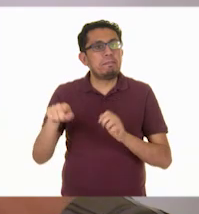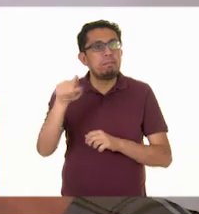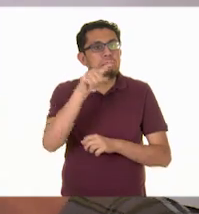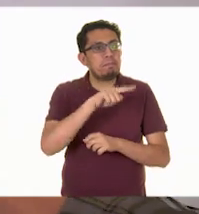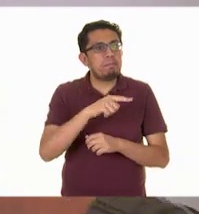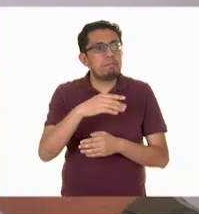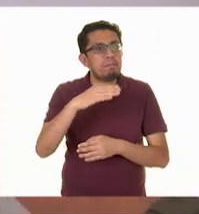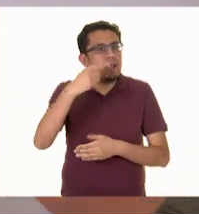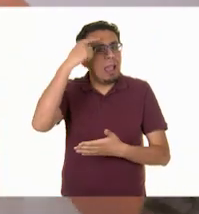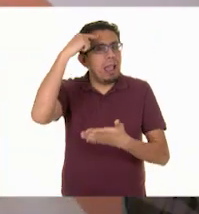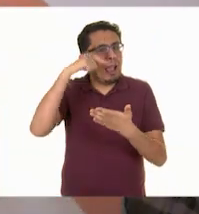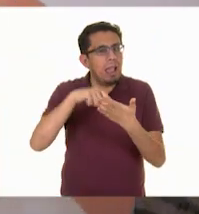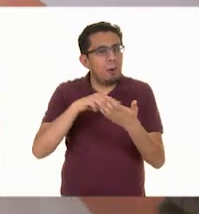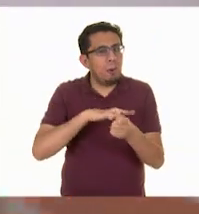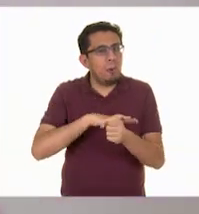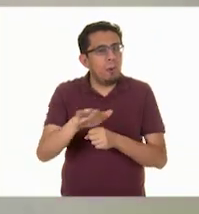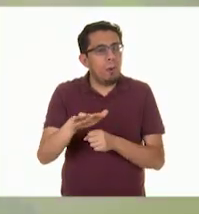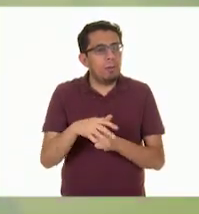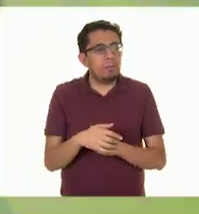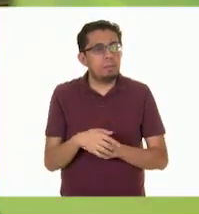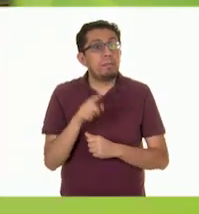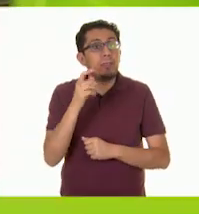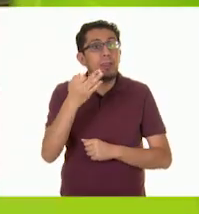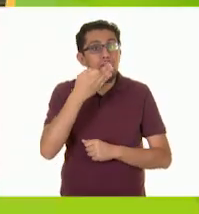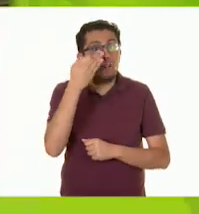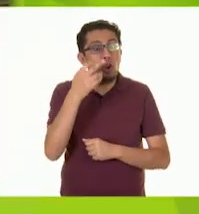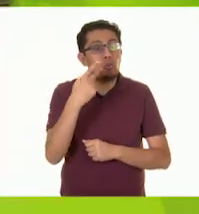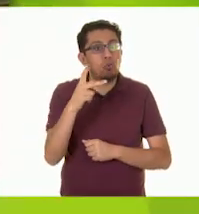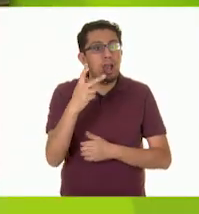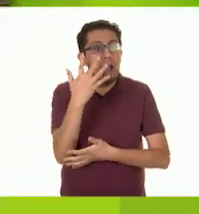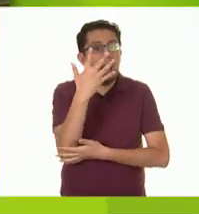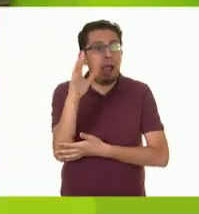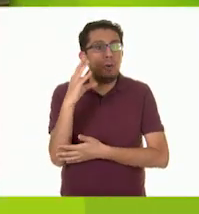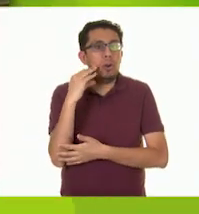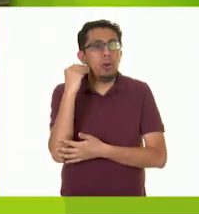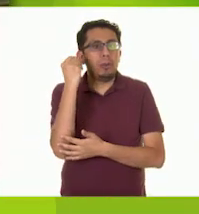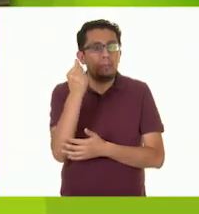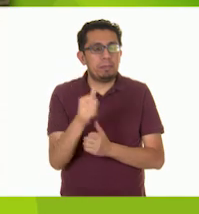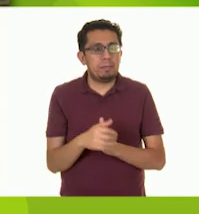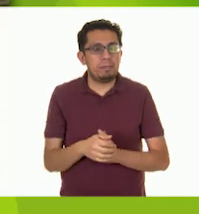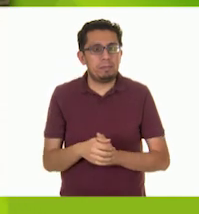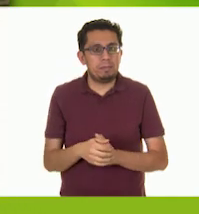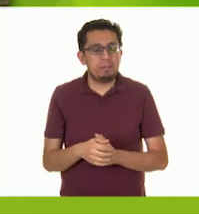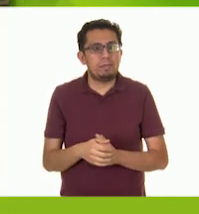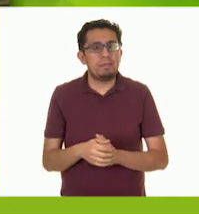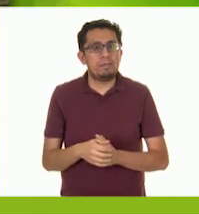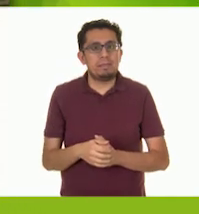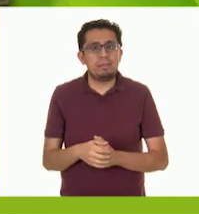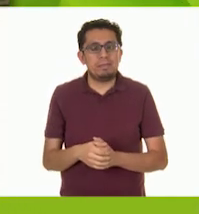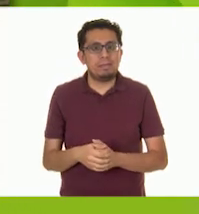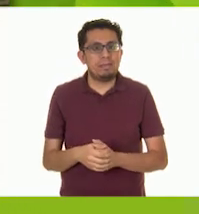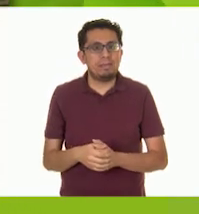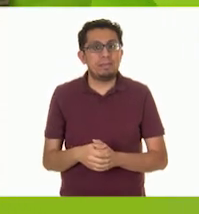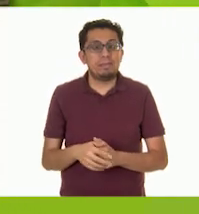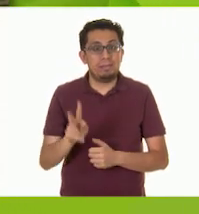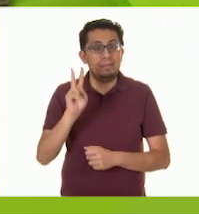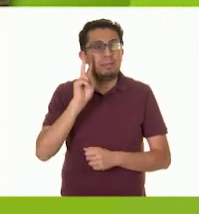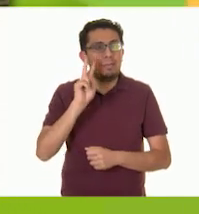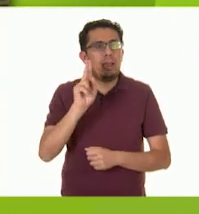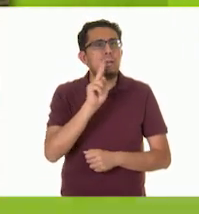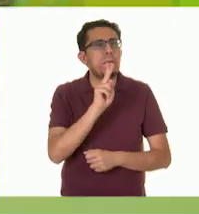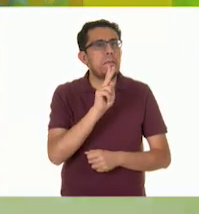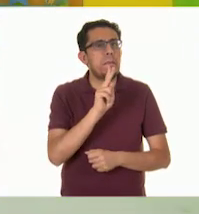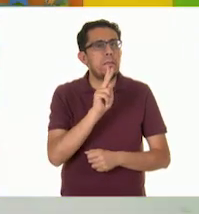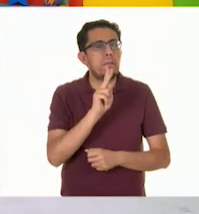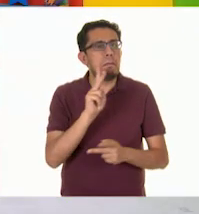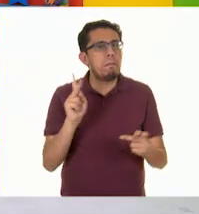la flor del limón, miren. Ah, ¿verdad? ¿Ya viste a cuál se parecía, Ana?